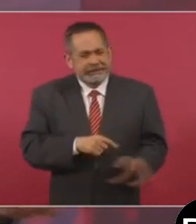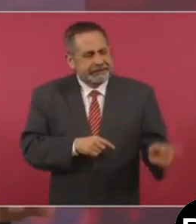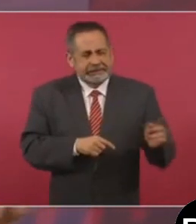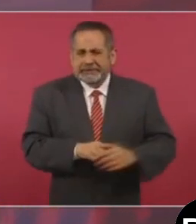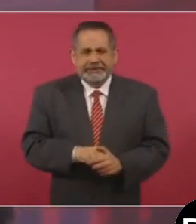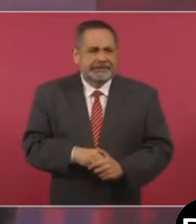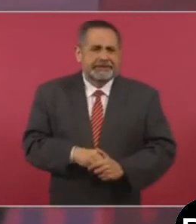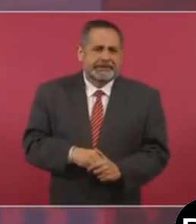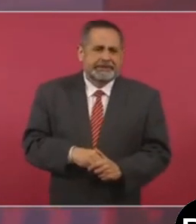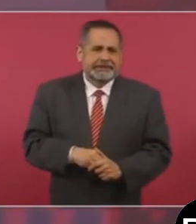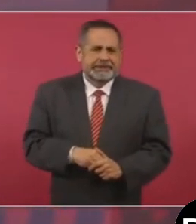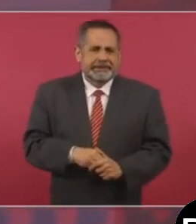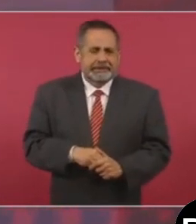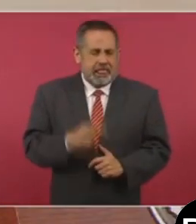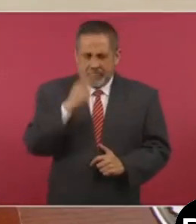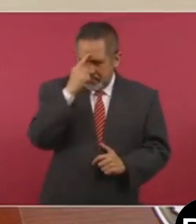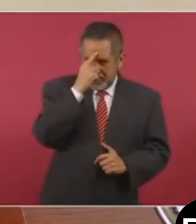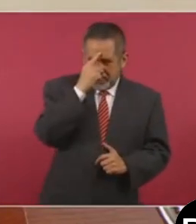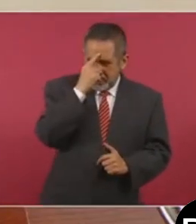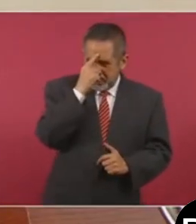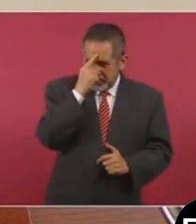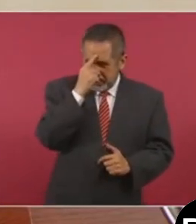enajenación.